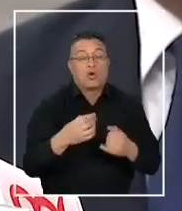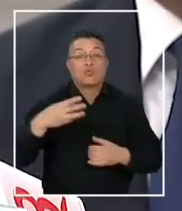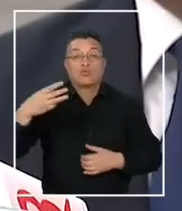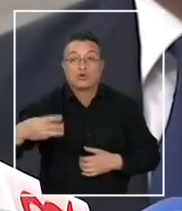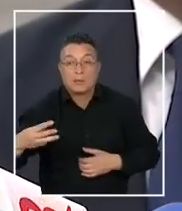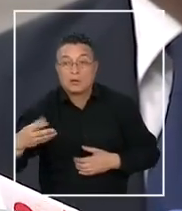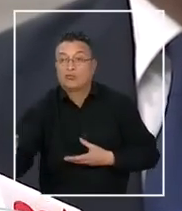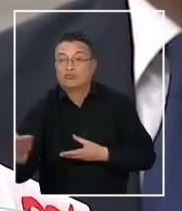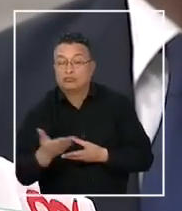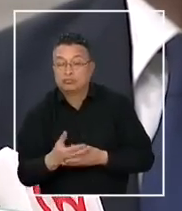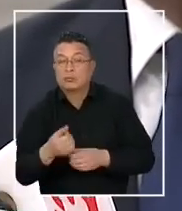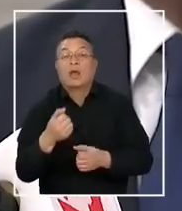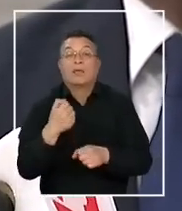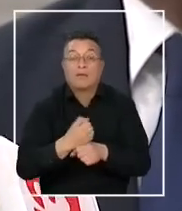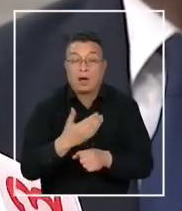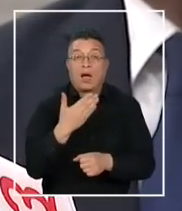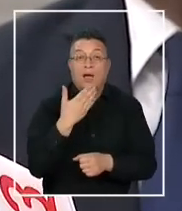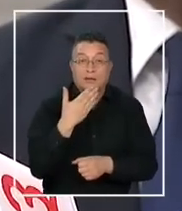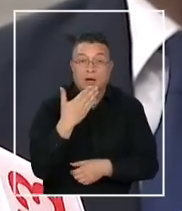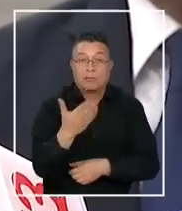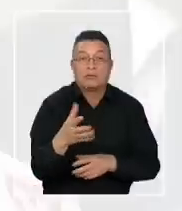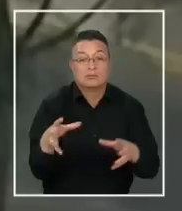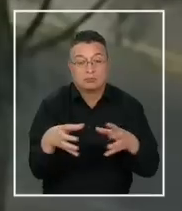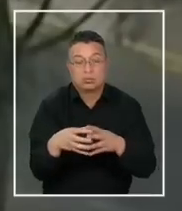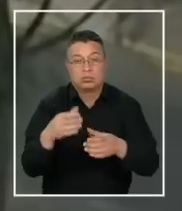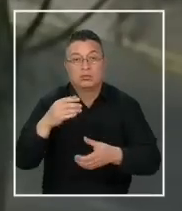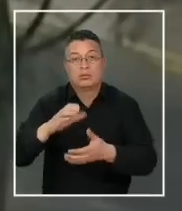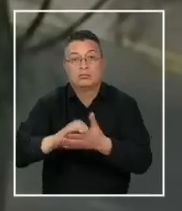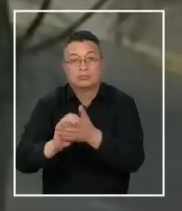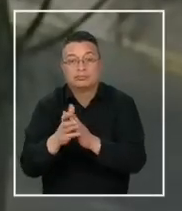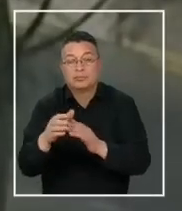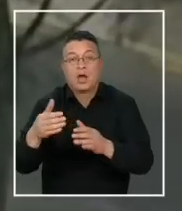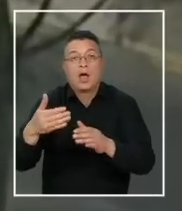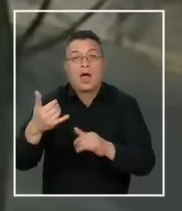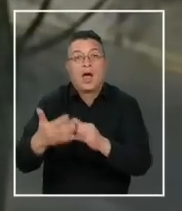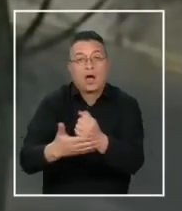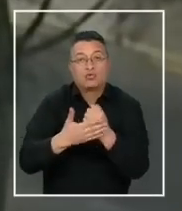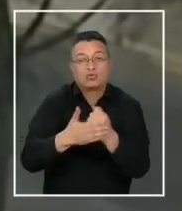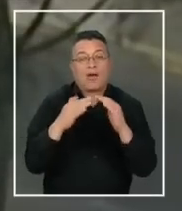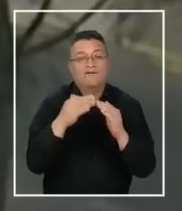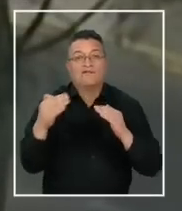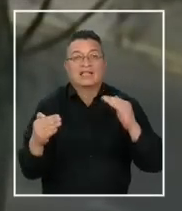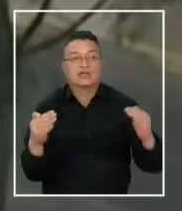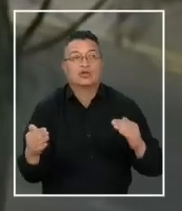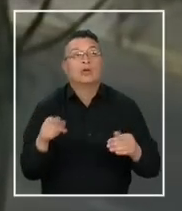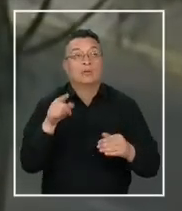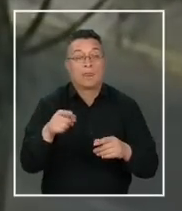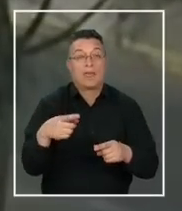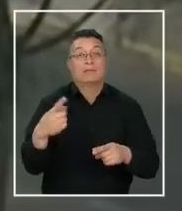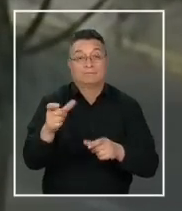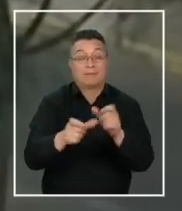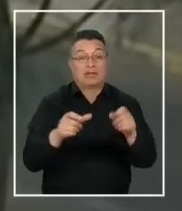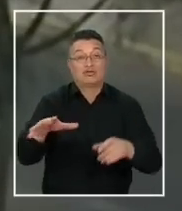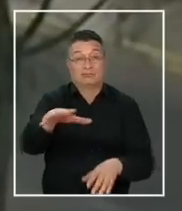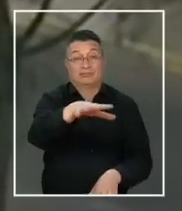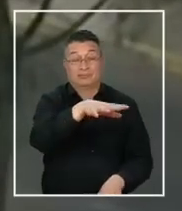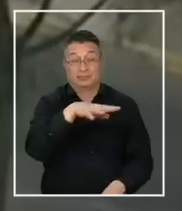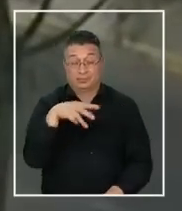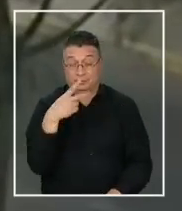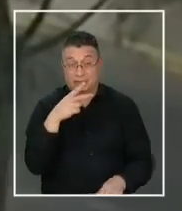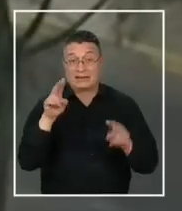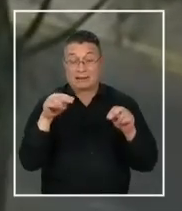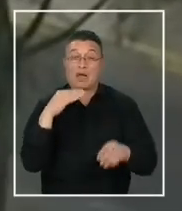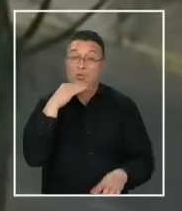municipios, que trabajan también los espacios organizados. Crimen organizado y sus consecuencias en la sociedad, tema urgente